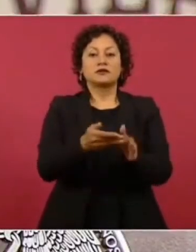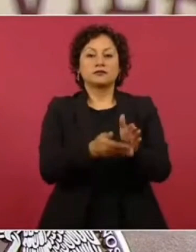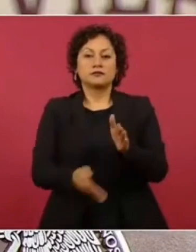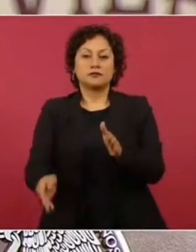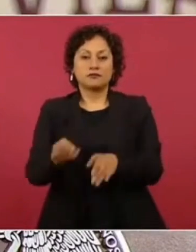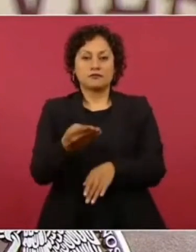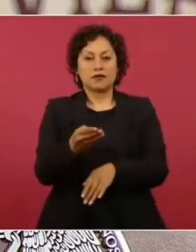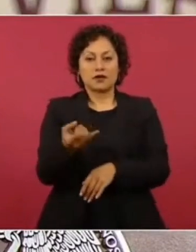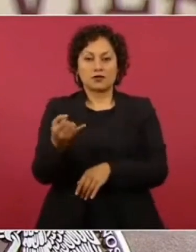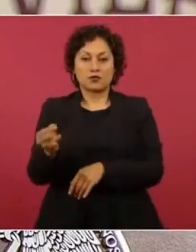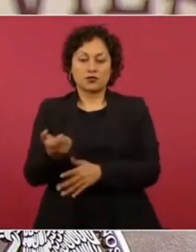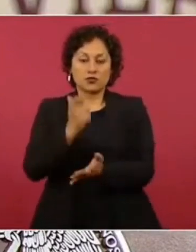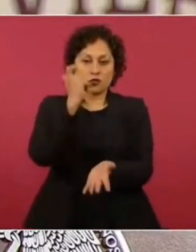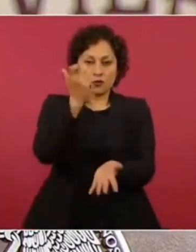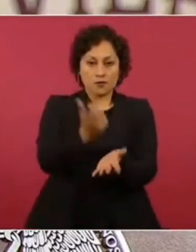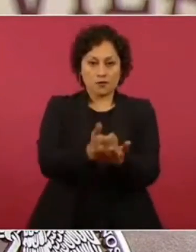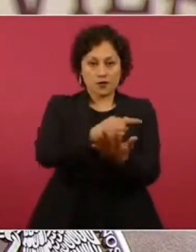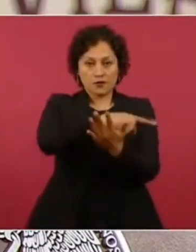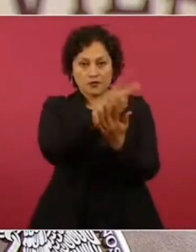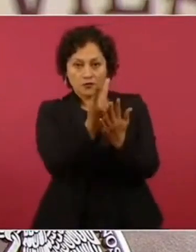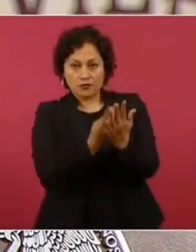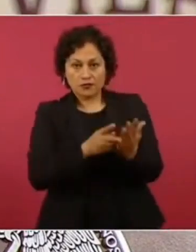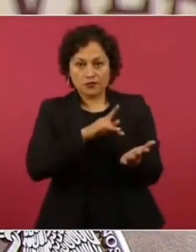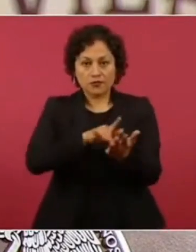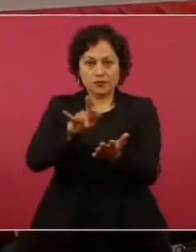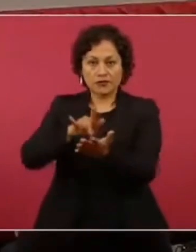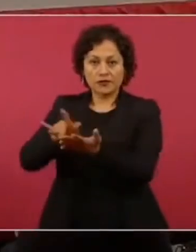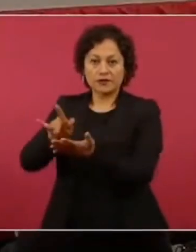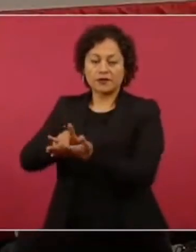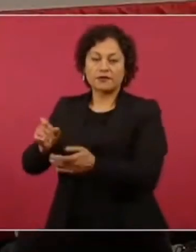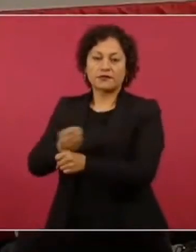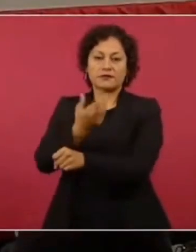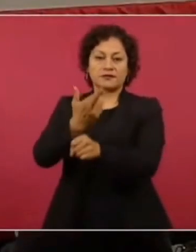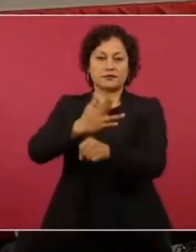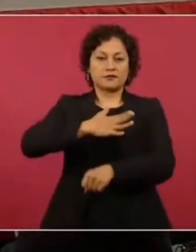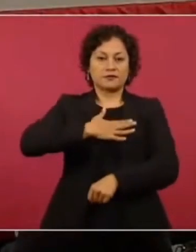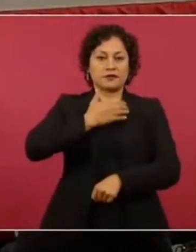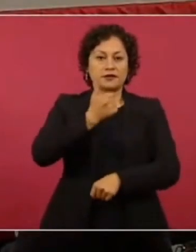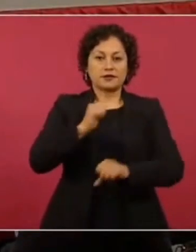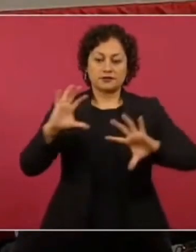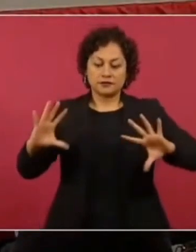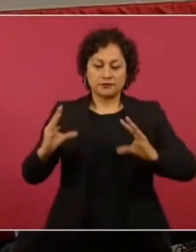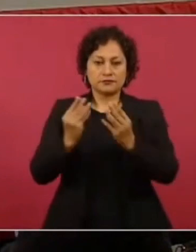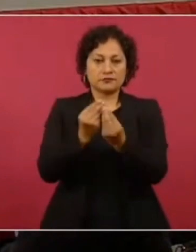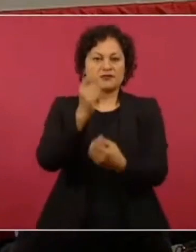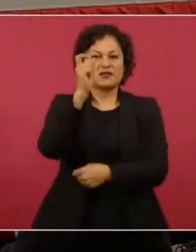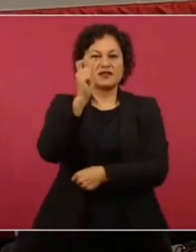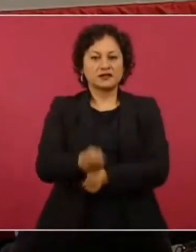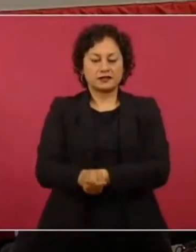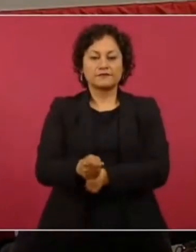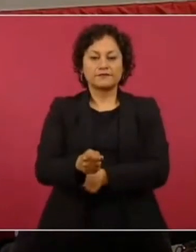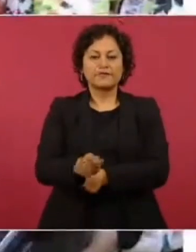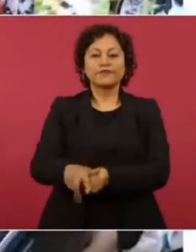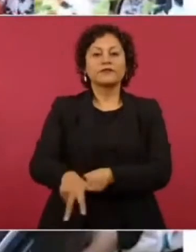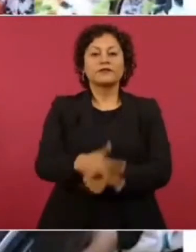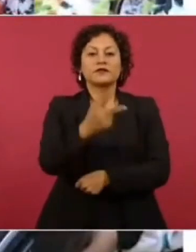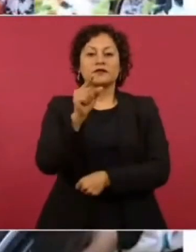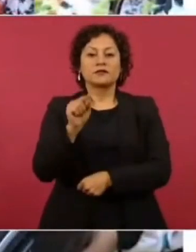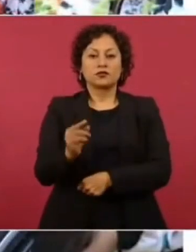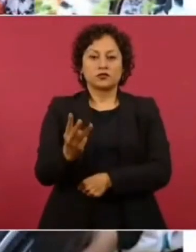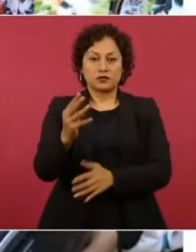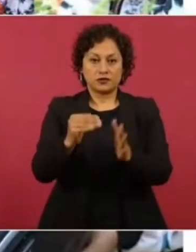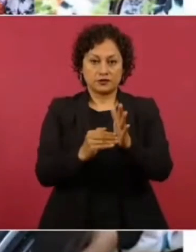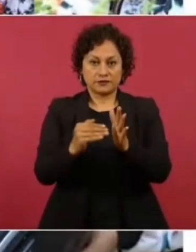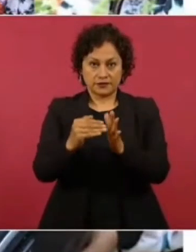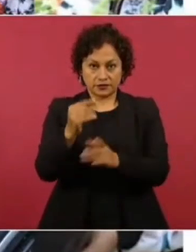-junio de los programas de la Secretaría de Bienestar. Adelante. En resumen, vamos a dispersar 13.3 millones